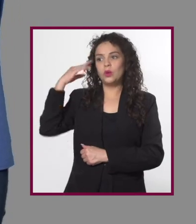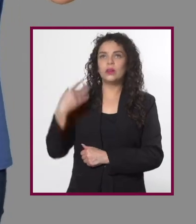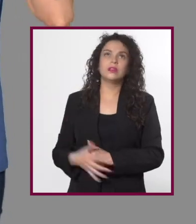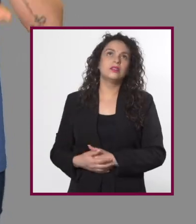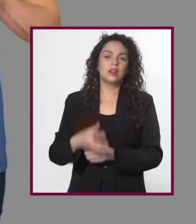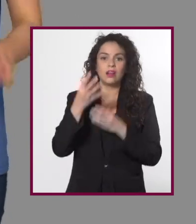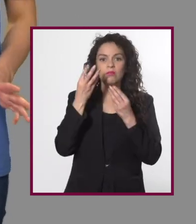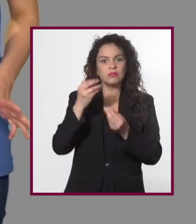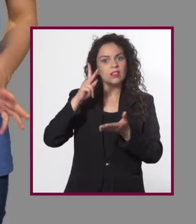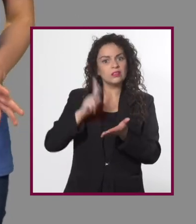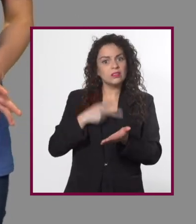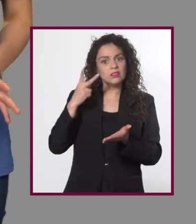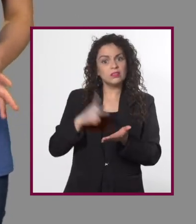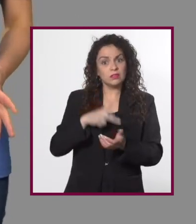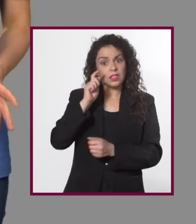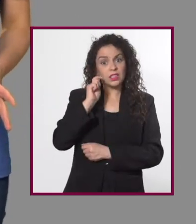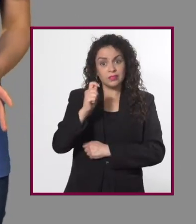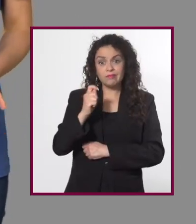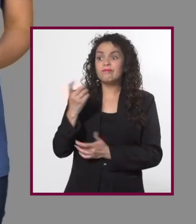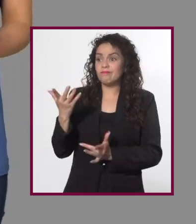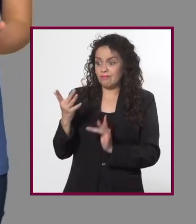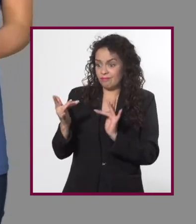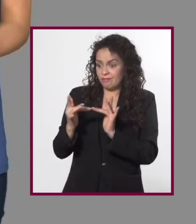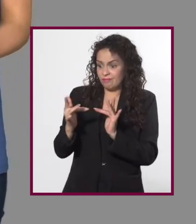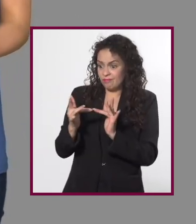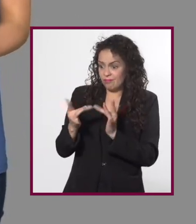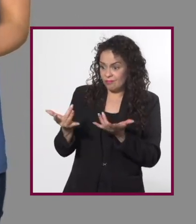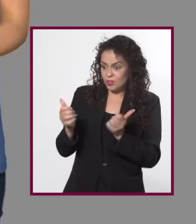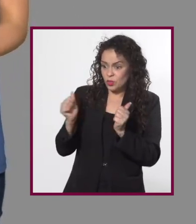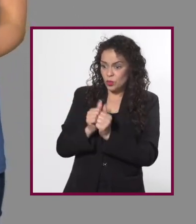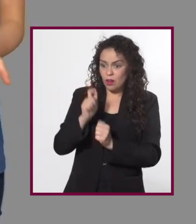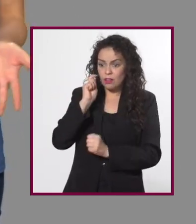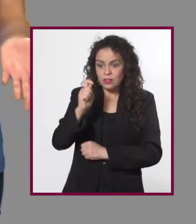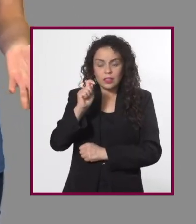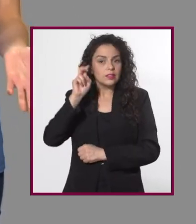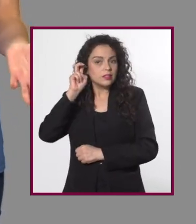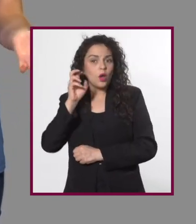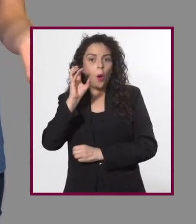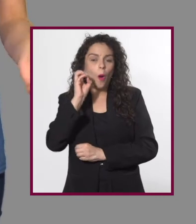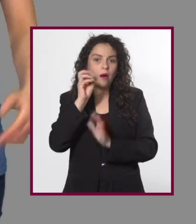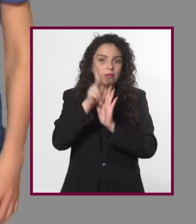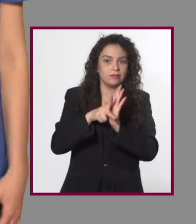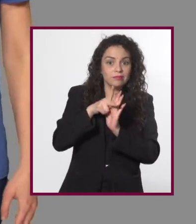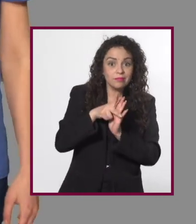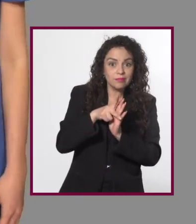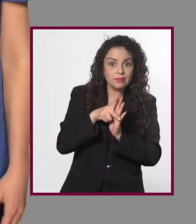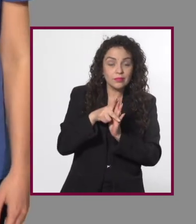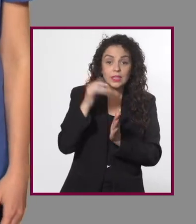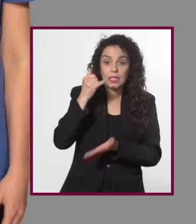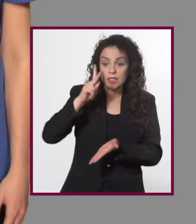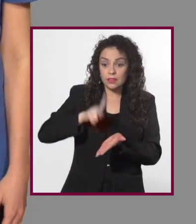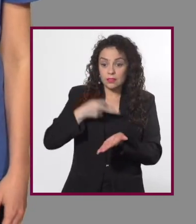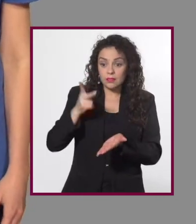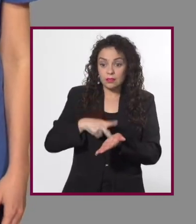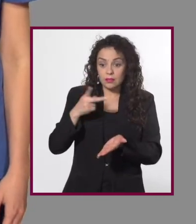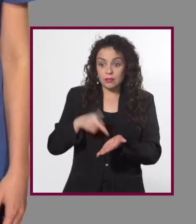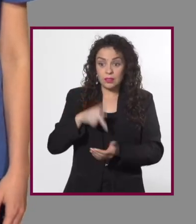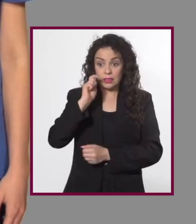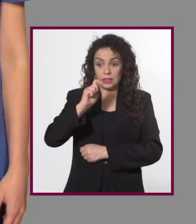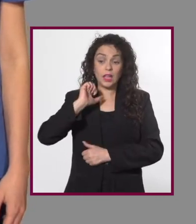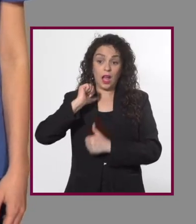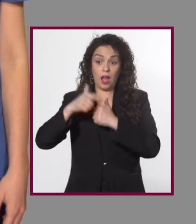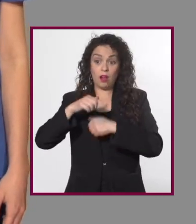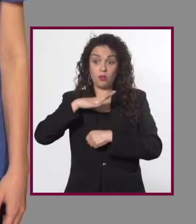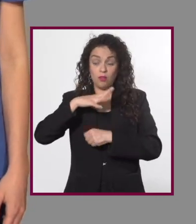Es impresionante la cantidad de veces que interactuamos con alguna forma de comunicación audiovisual. Y la cantidad de veces